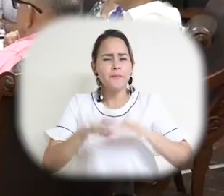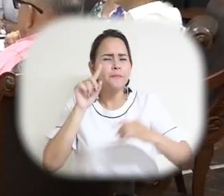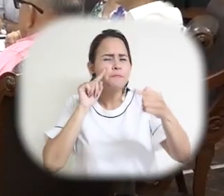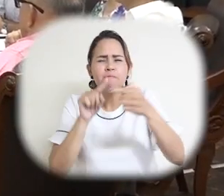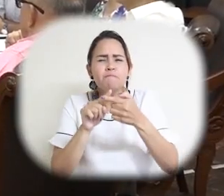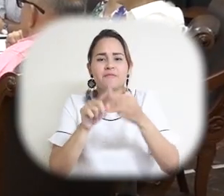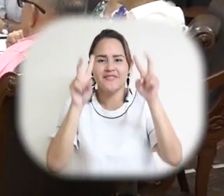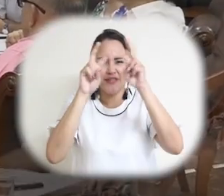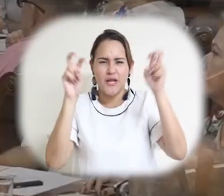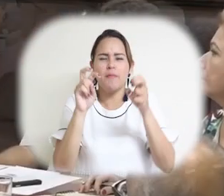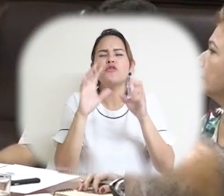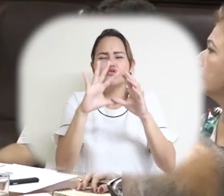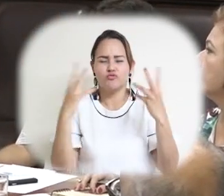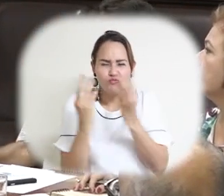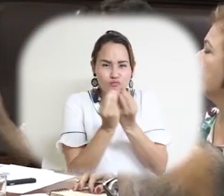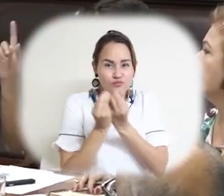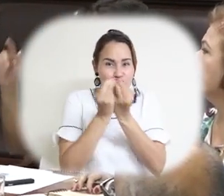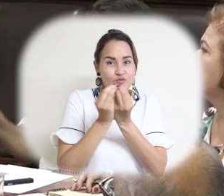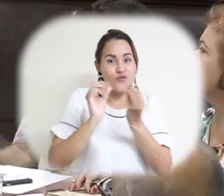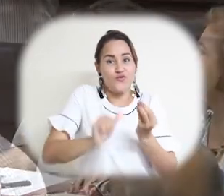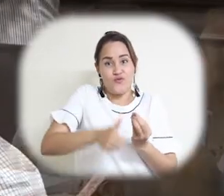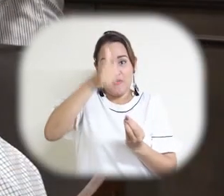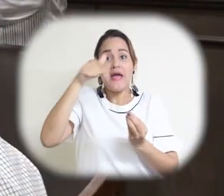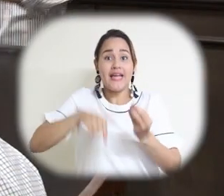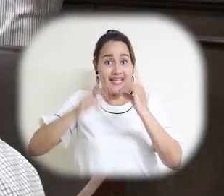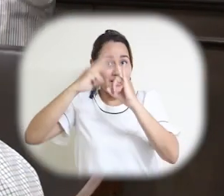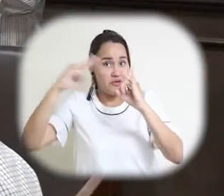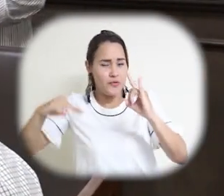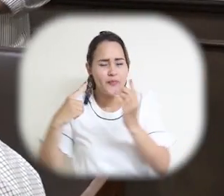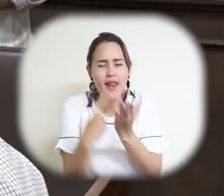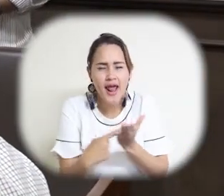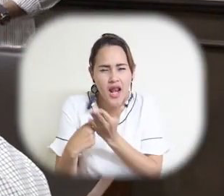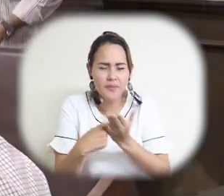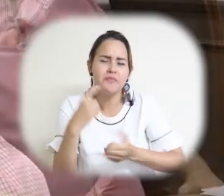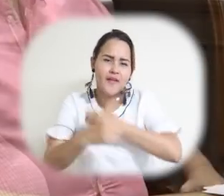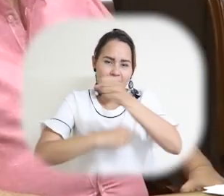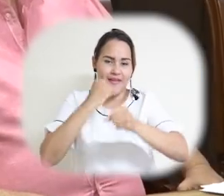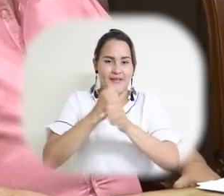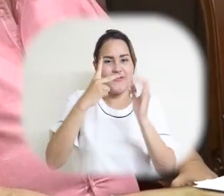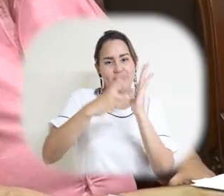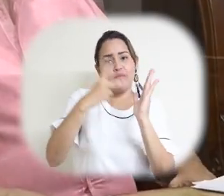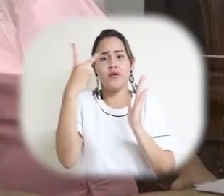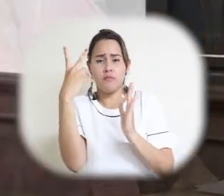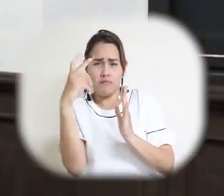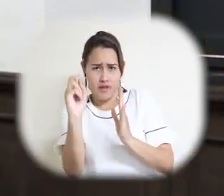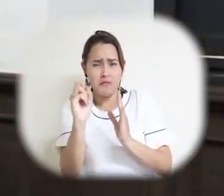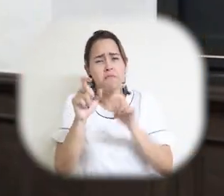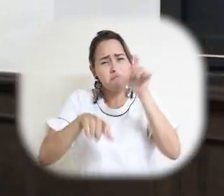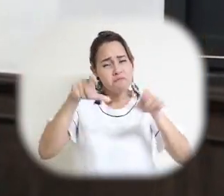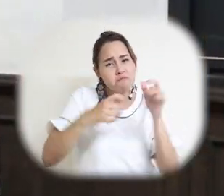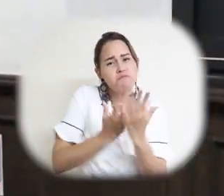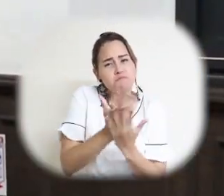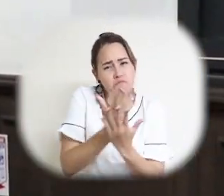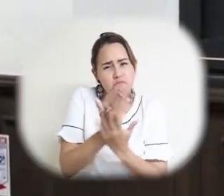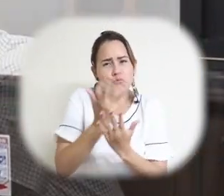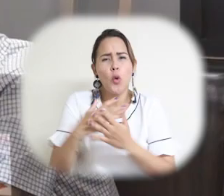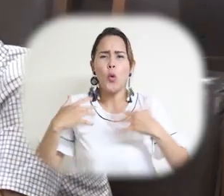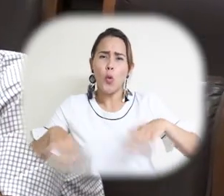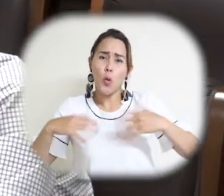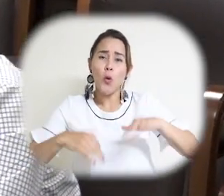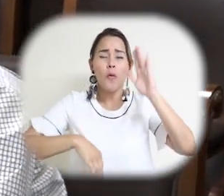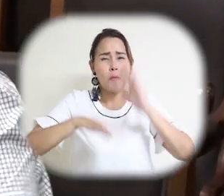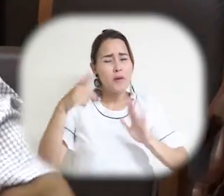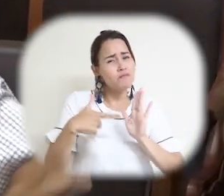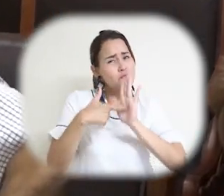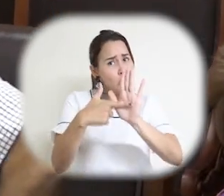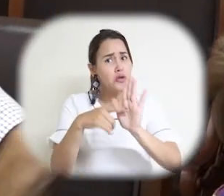Durante lo que fue la primera sesión del Consejo Superior de la Universidad del Magdalena Vigencia 2020, los consejeros superiores tuvieron la oportunidad